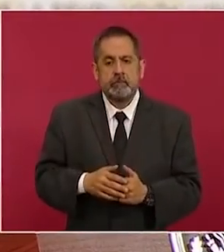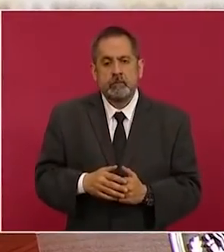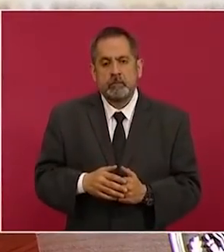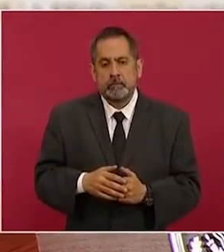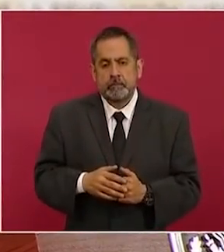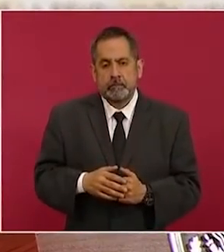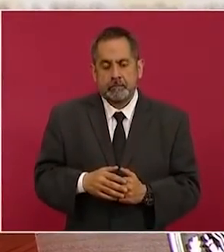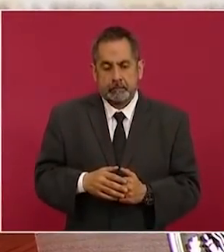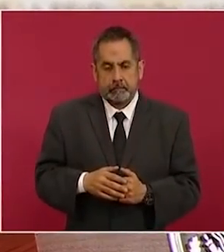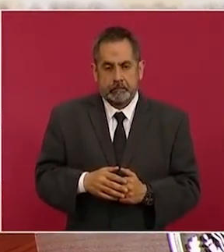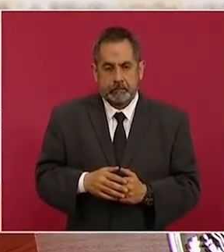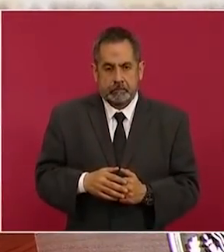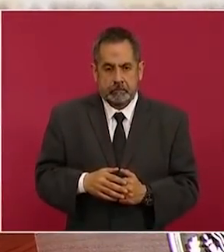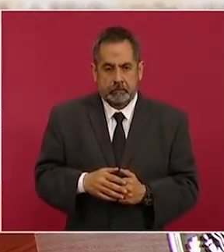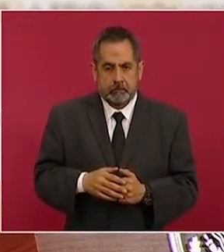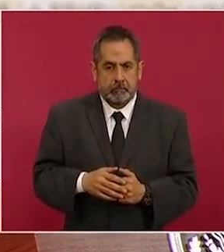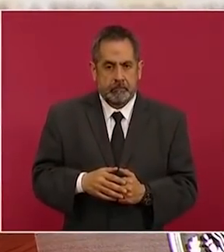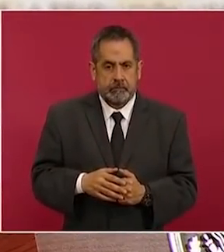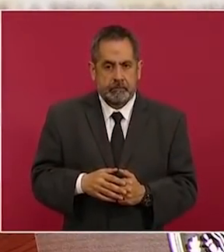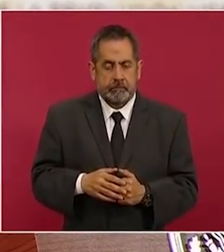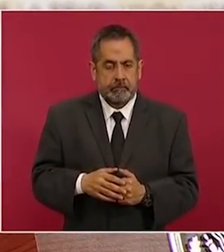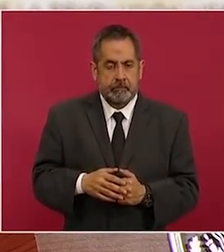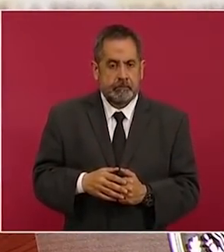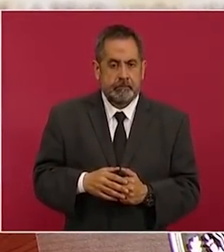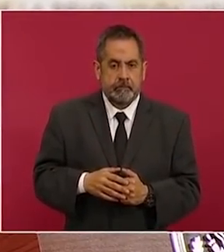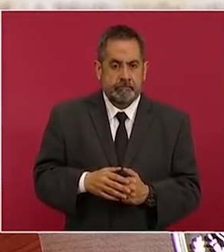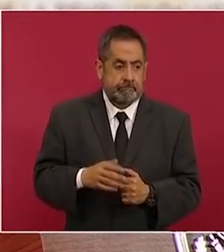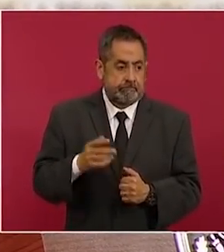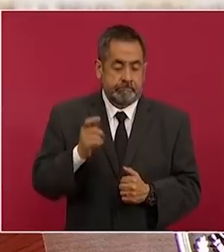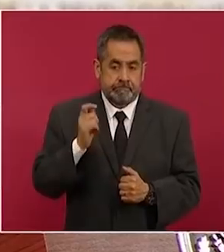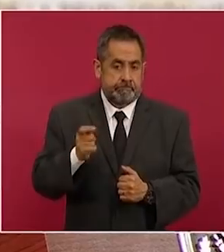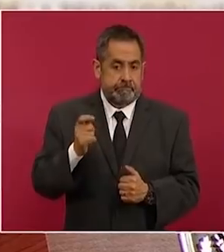no.